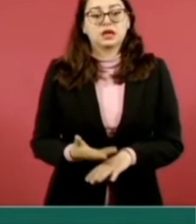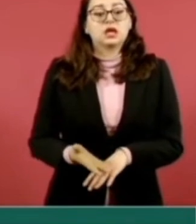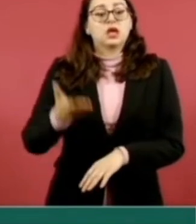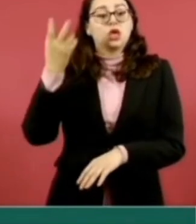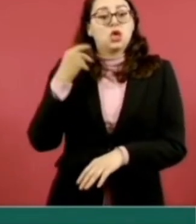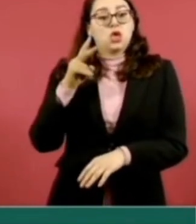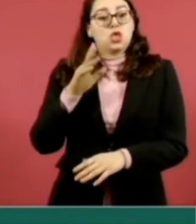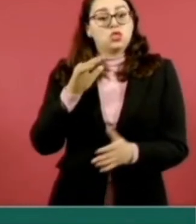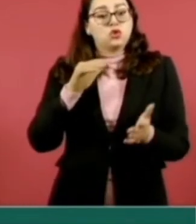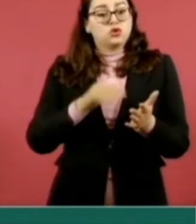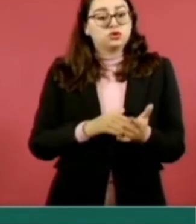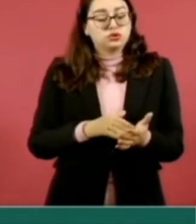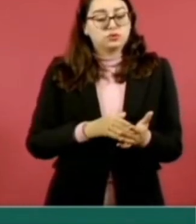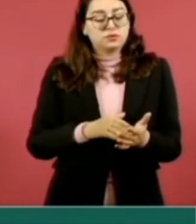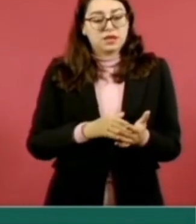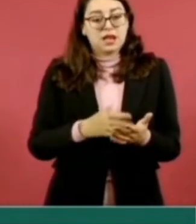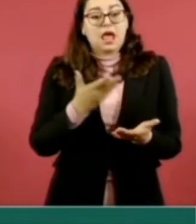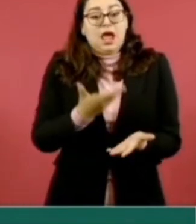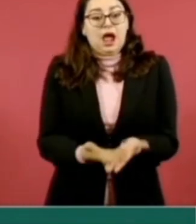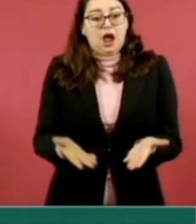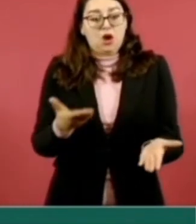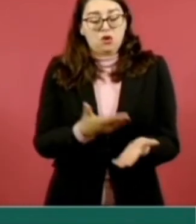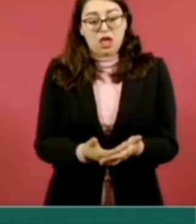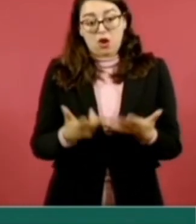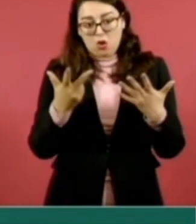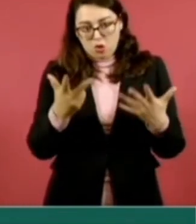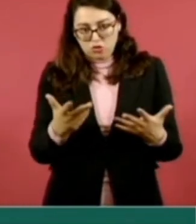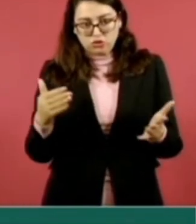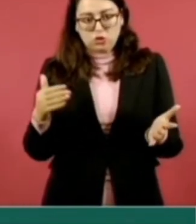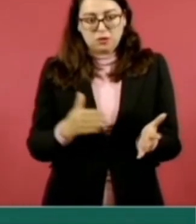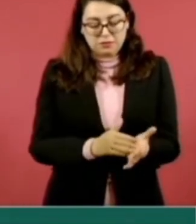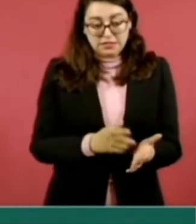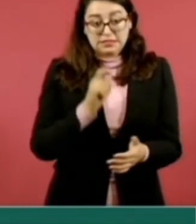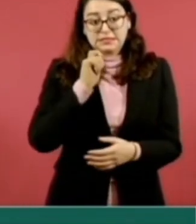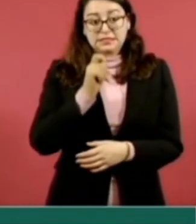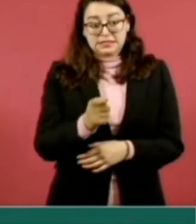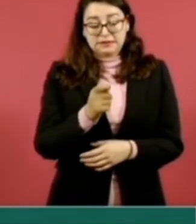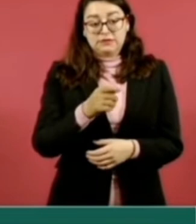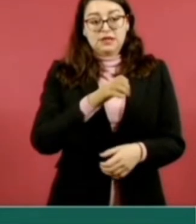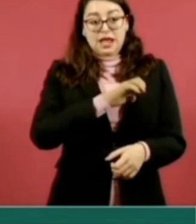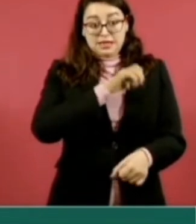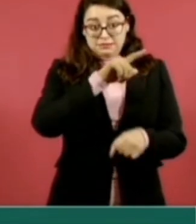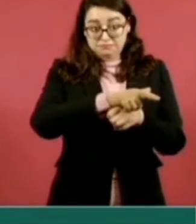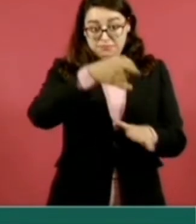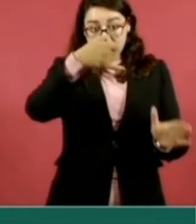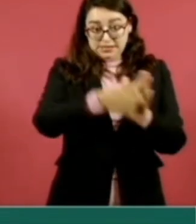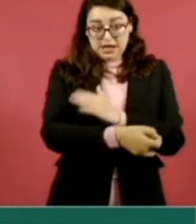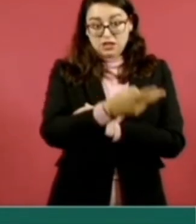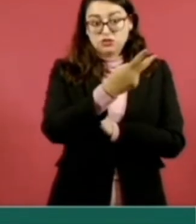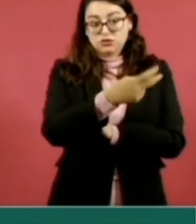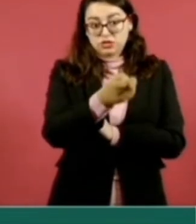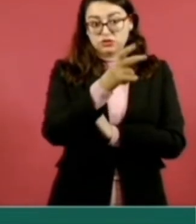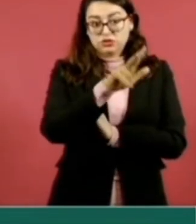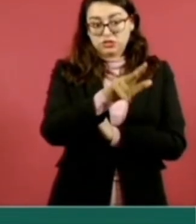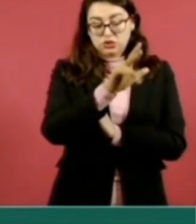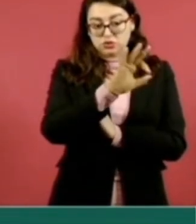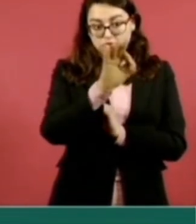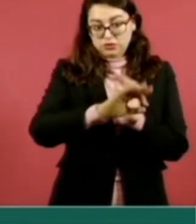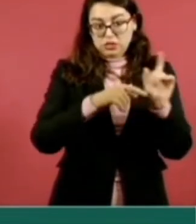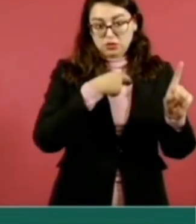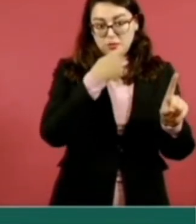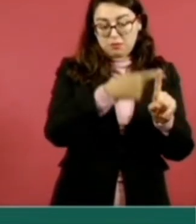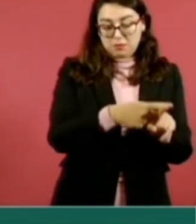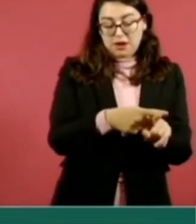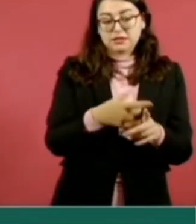781 a 8 mil 844, un incremento de 218 por ciento. Las consultas de medicina